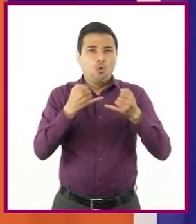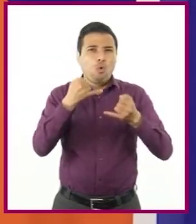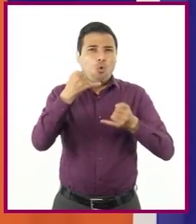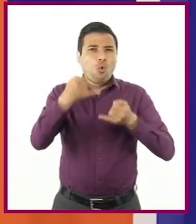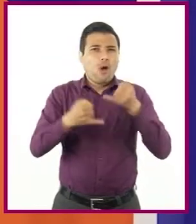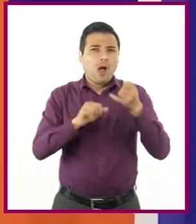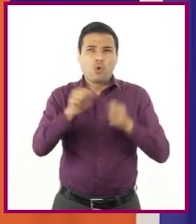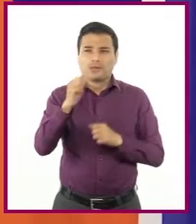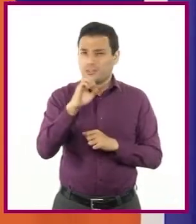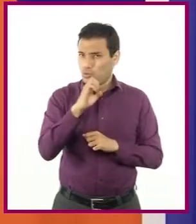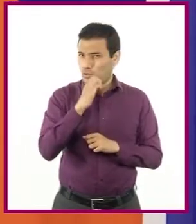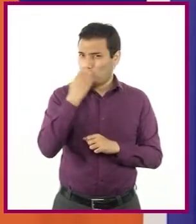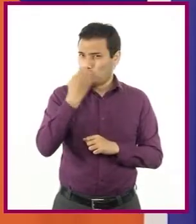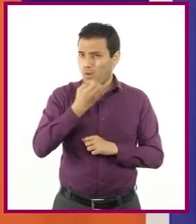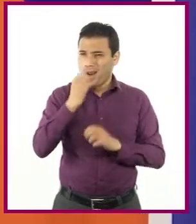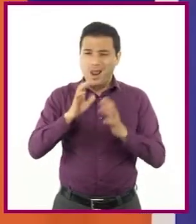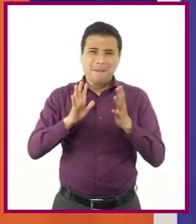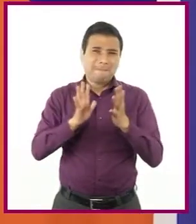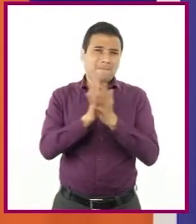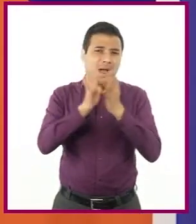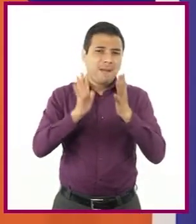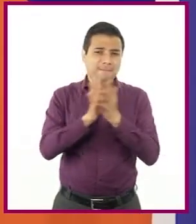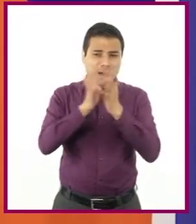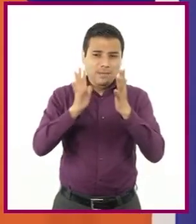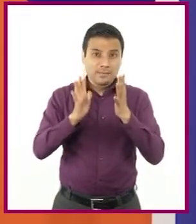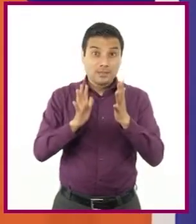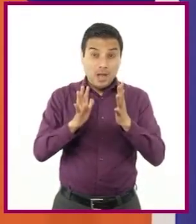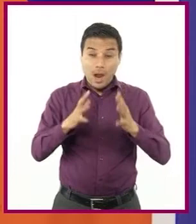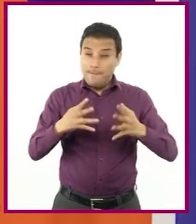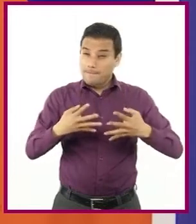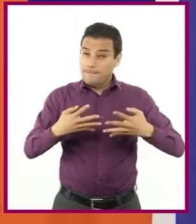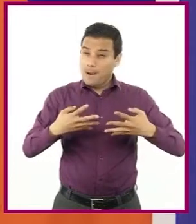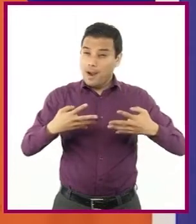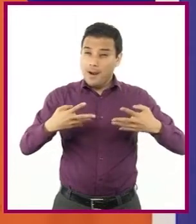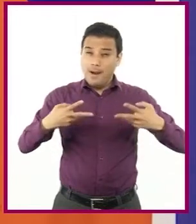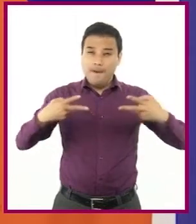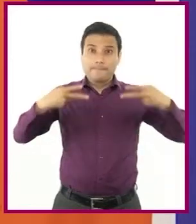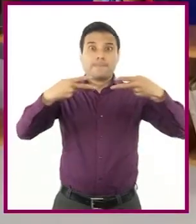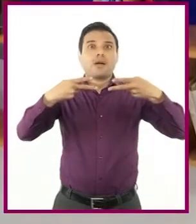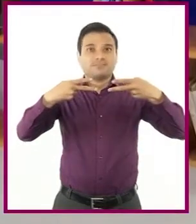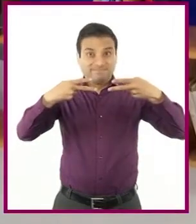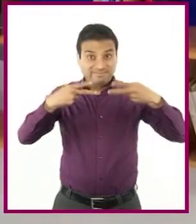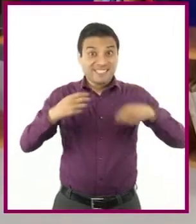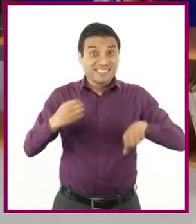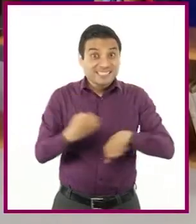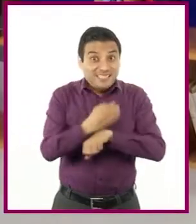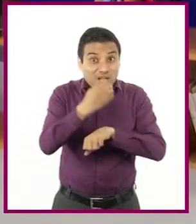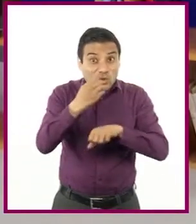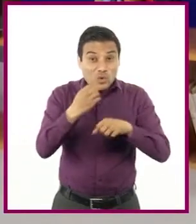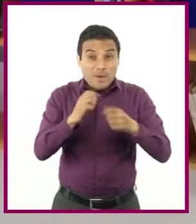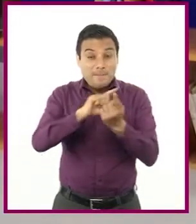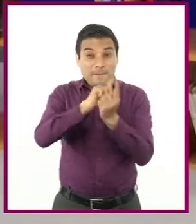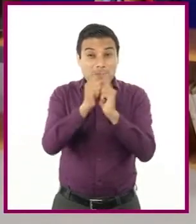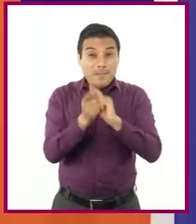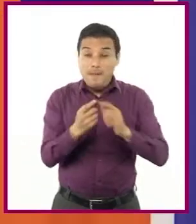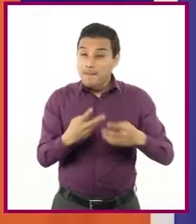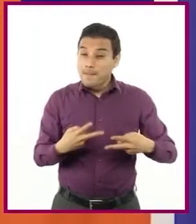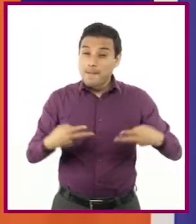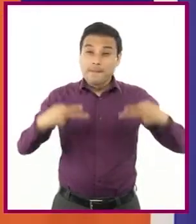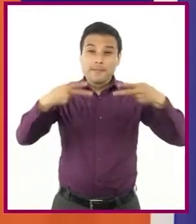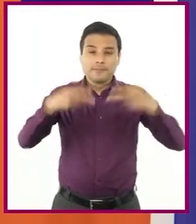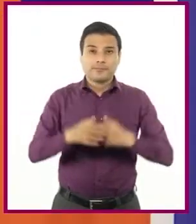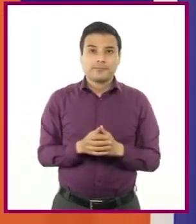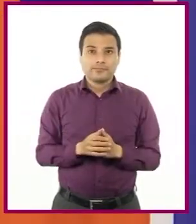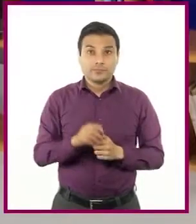escuelas en la zona y una vez llegamos hasta las semifinales de nuestro estado. Oye, qué bien. ¿Y qué tal? ¿Te